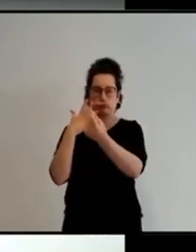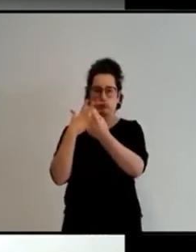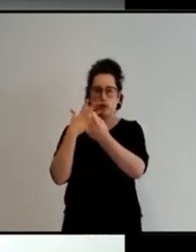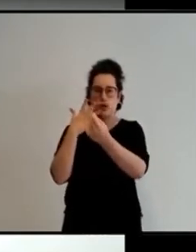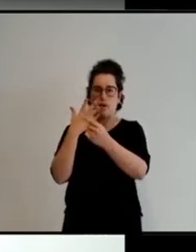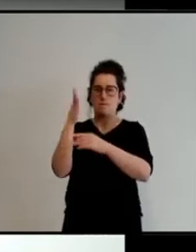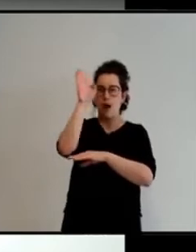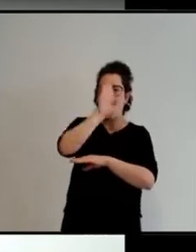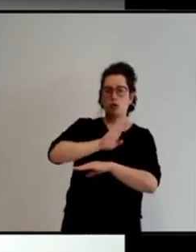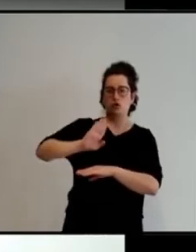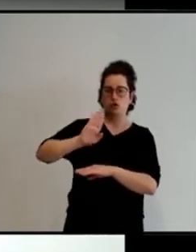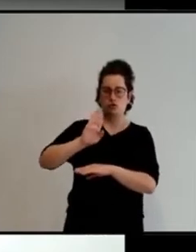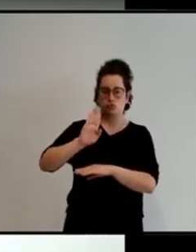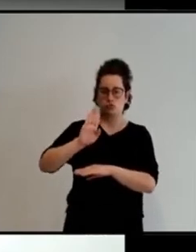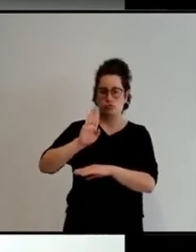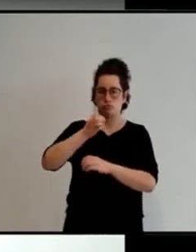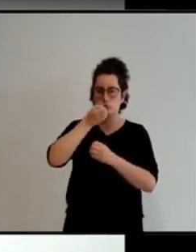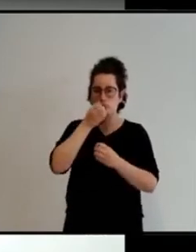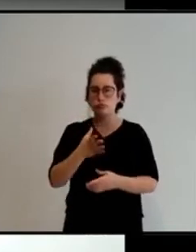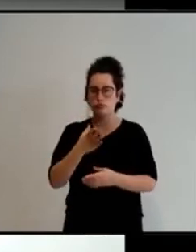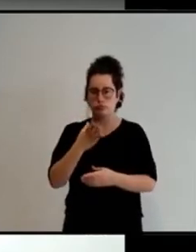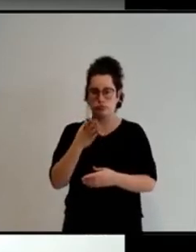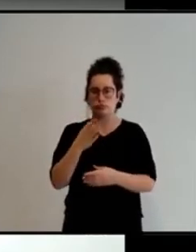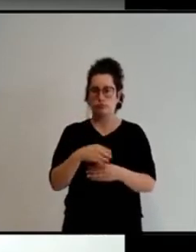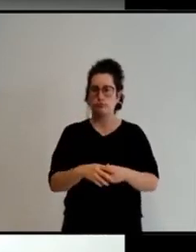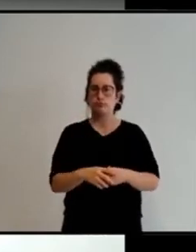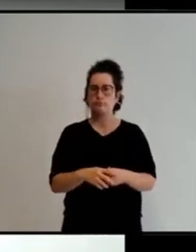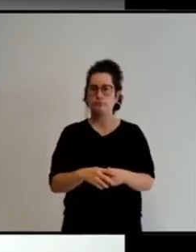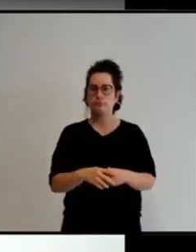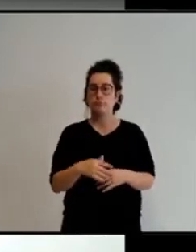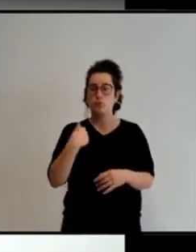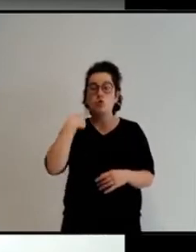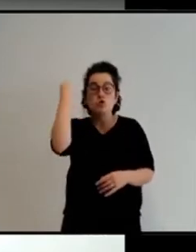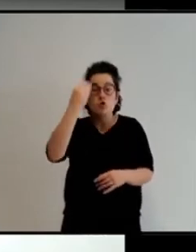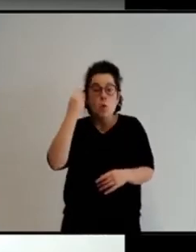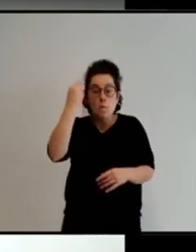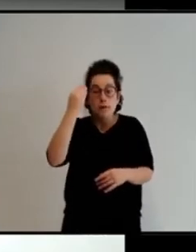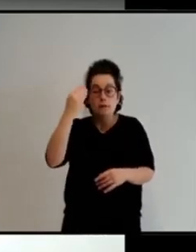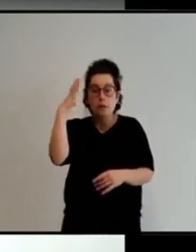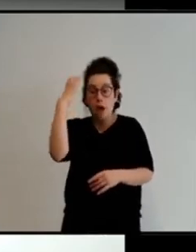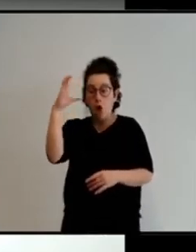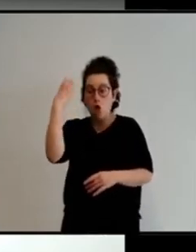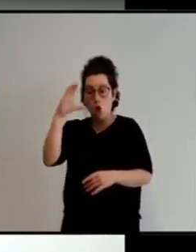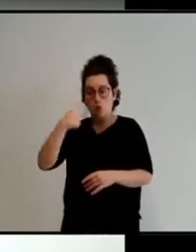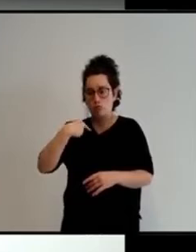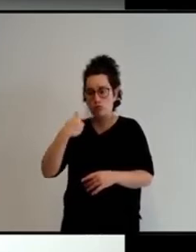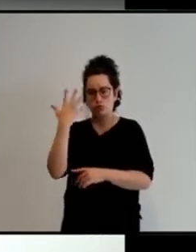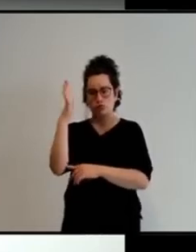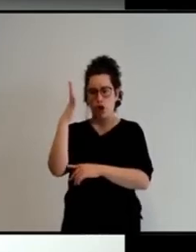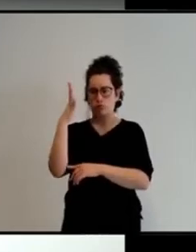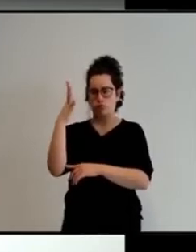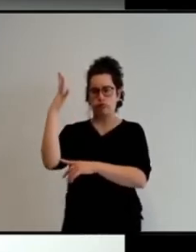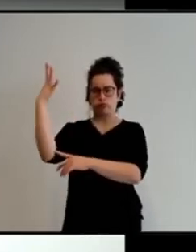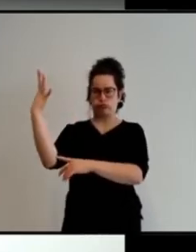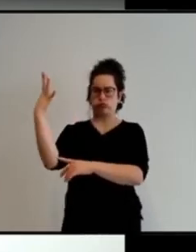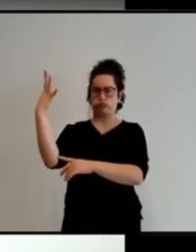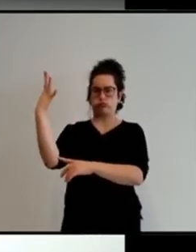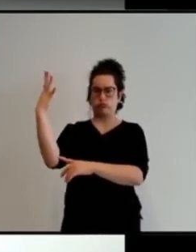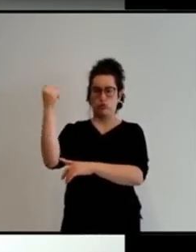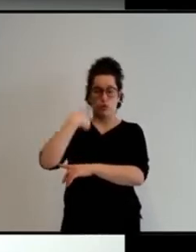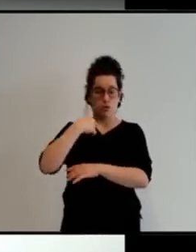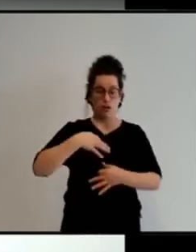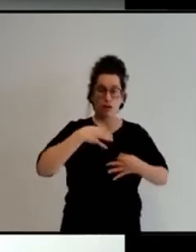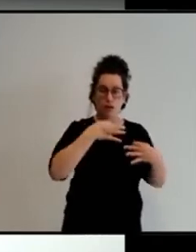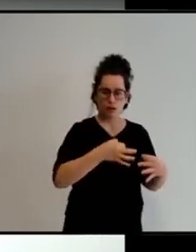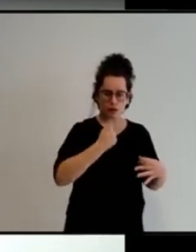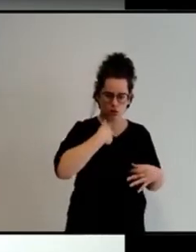Esto fue mi primera impresión en la que yo dejé allá. Pero al llegar acá me encontré con un árbol seco,